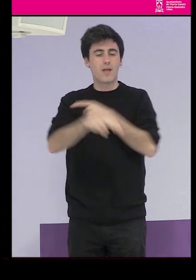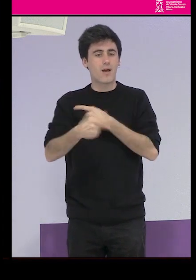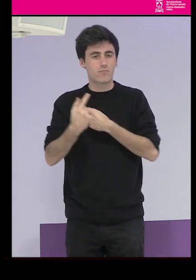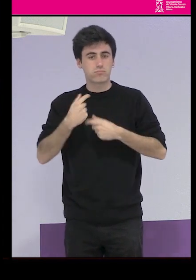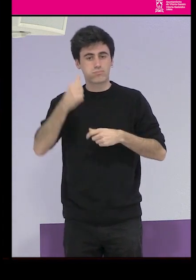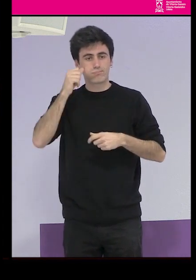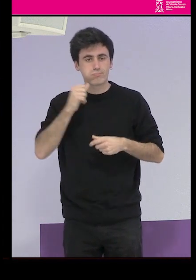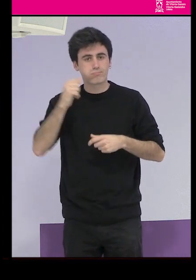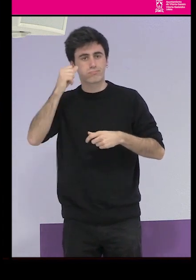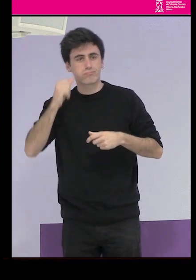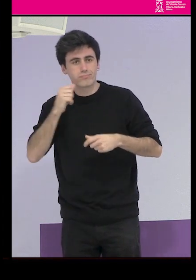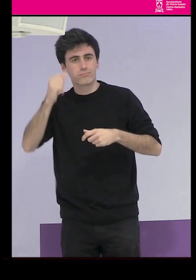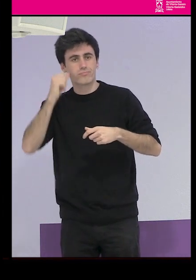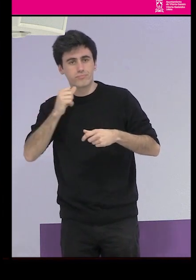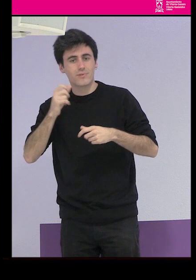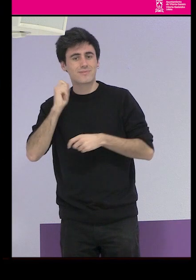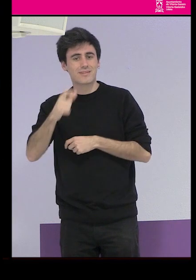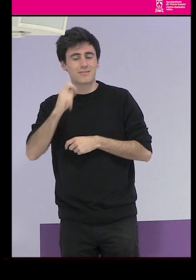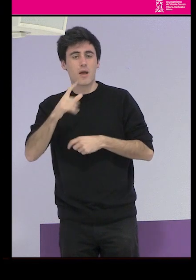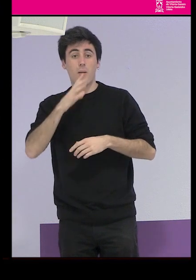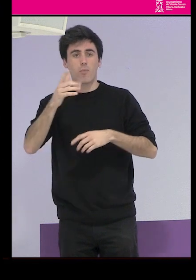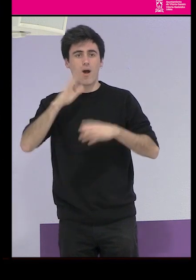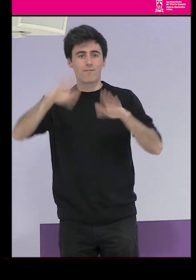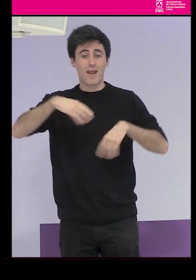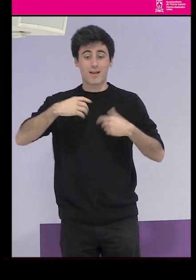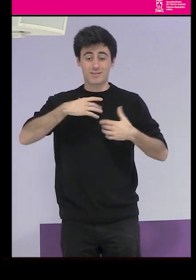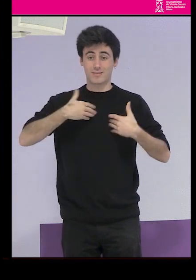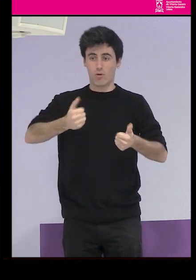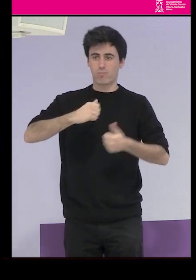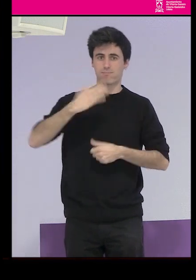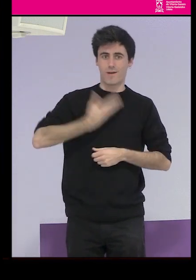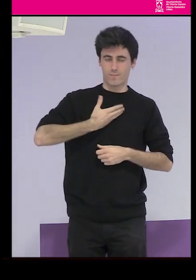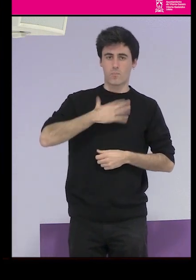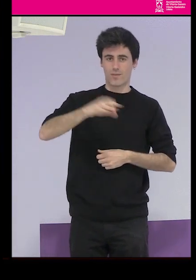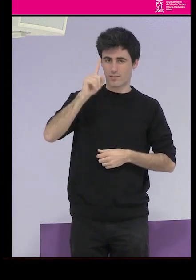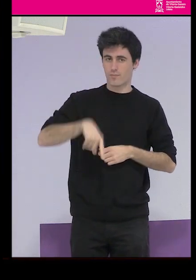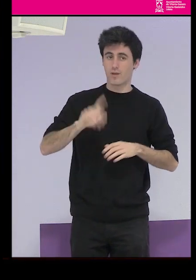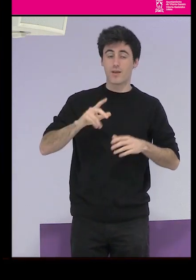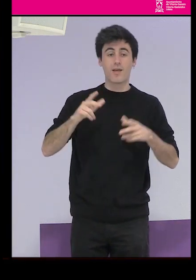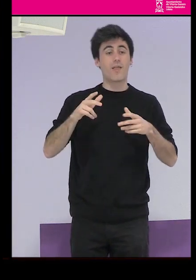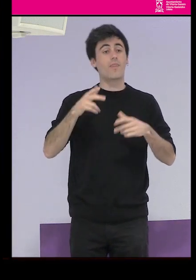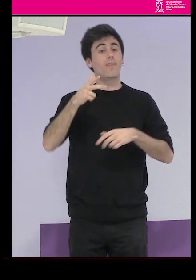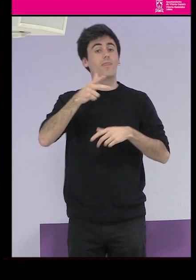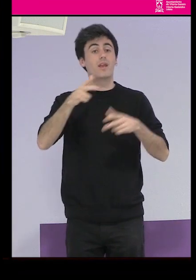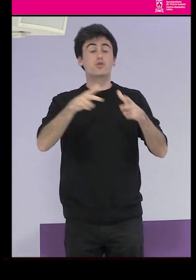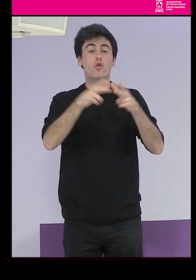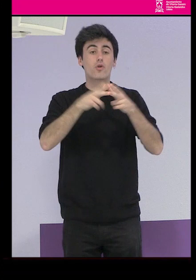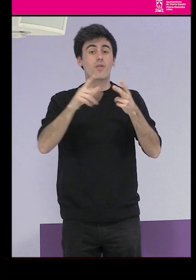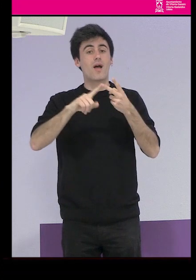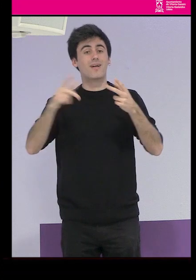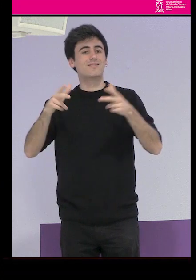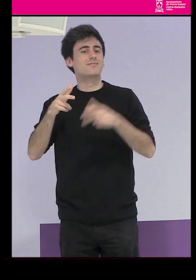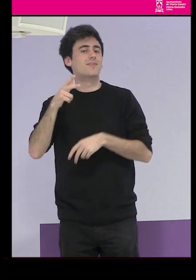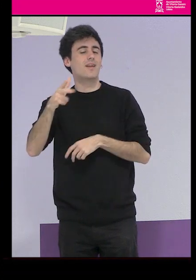porque repercutía también en su salud. Los derechos laborales, los derechos sociales, el paro, en el aspecto